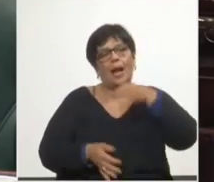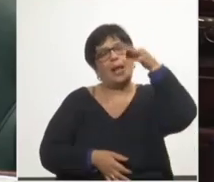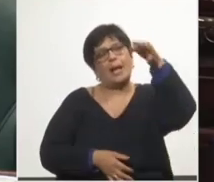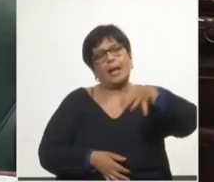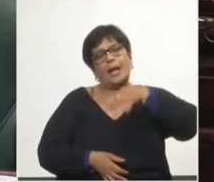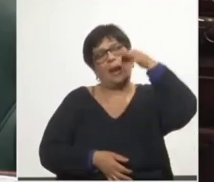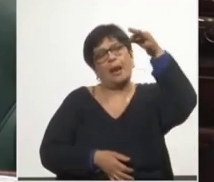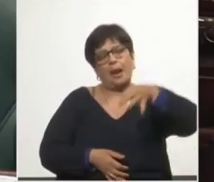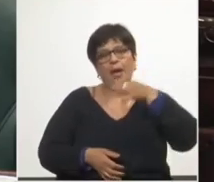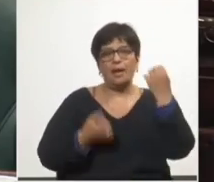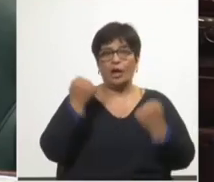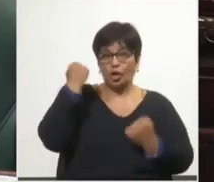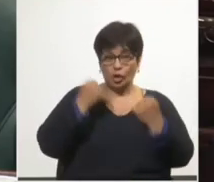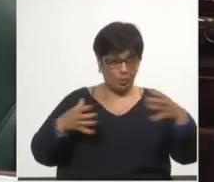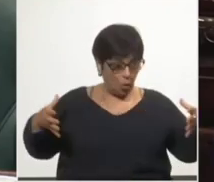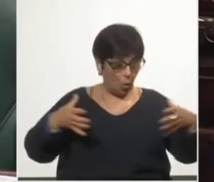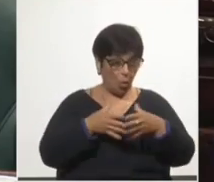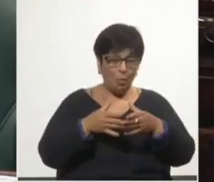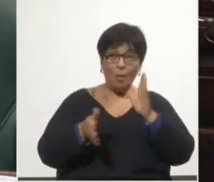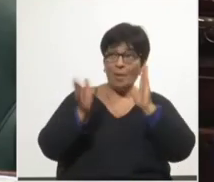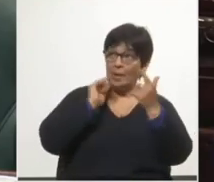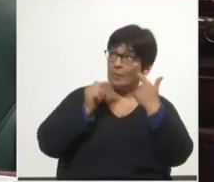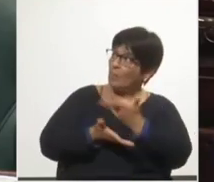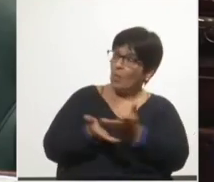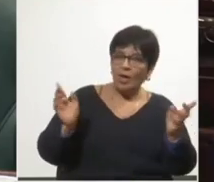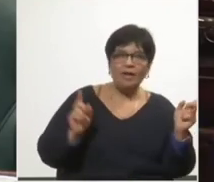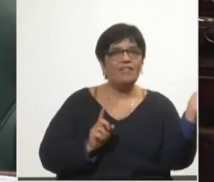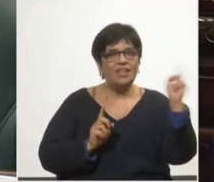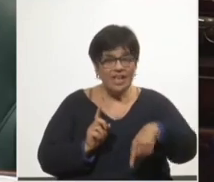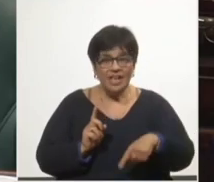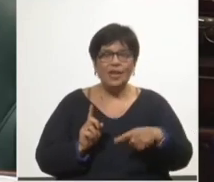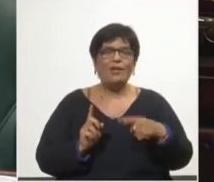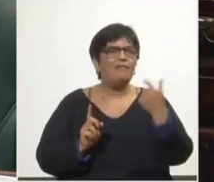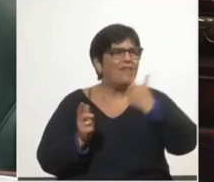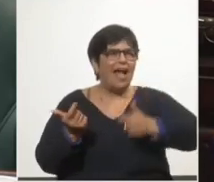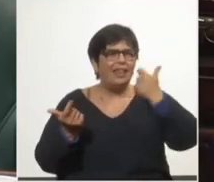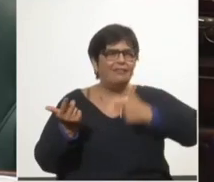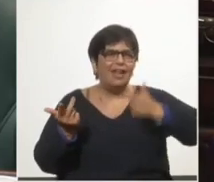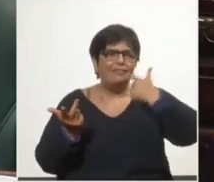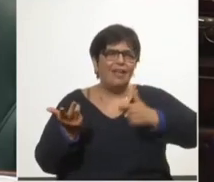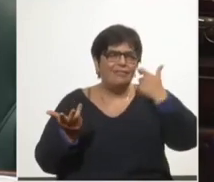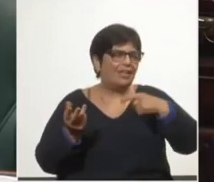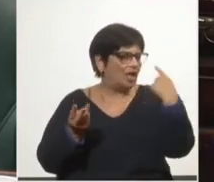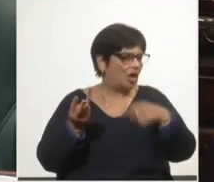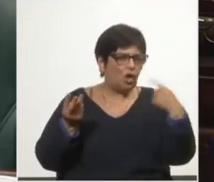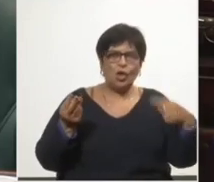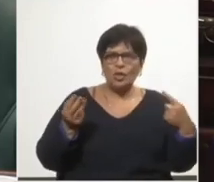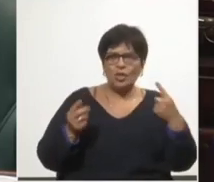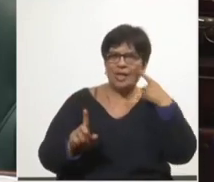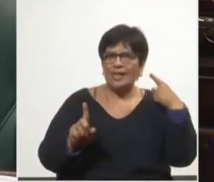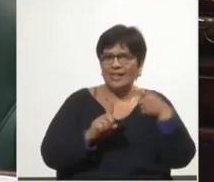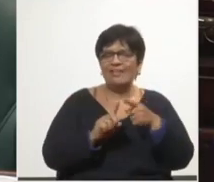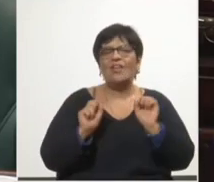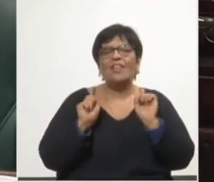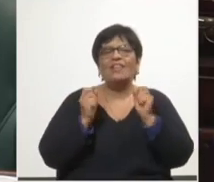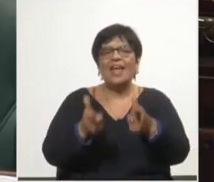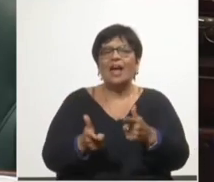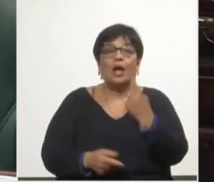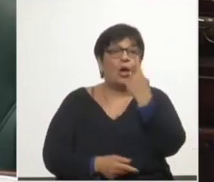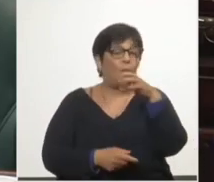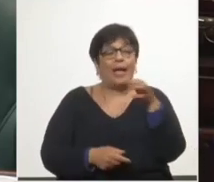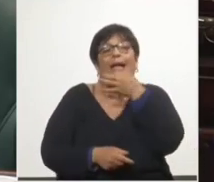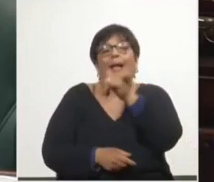cumplida por el Parlamento, se exhibieron y desfilaron carencias de todo tipo para poner únicamente algunos